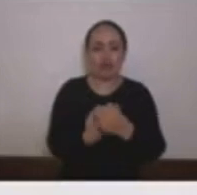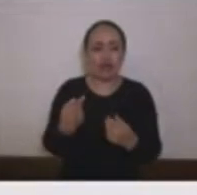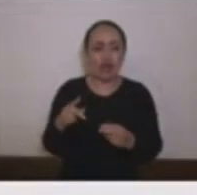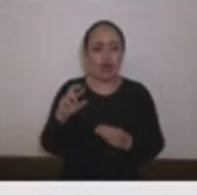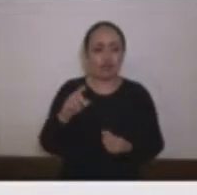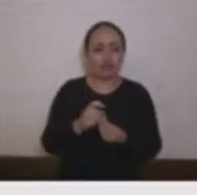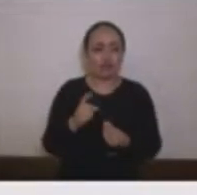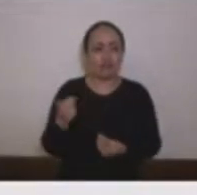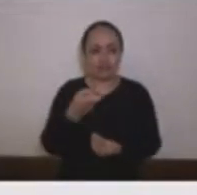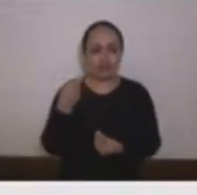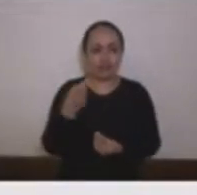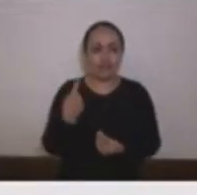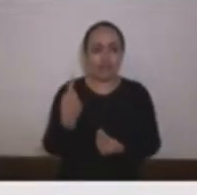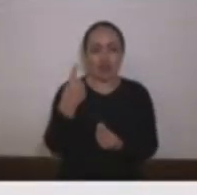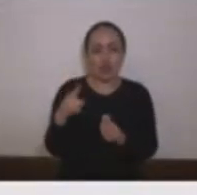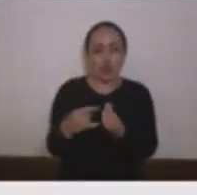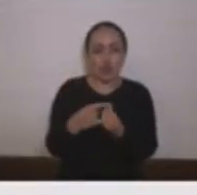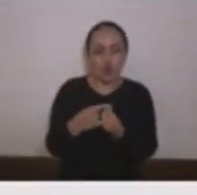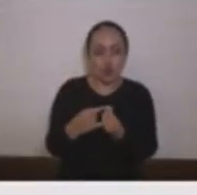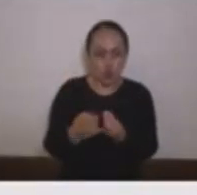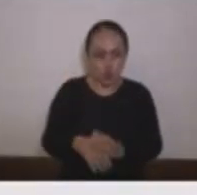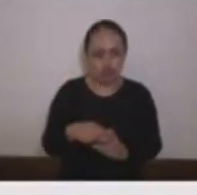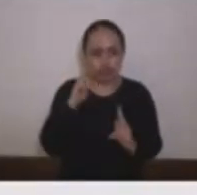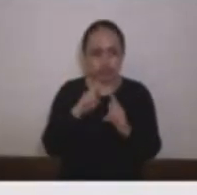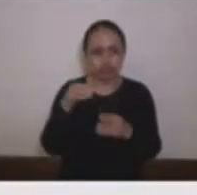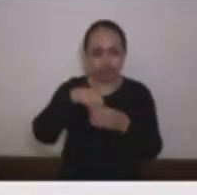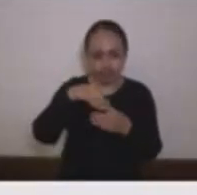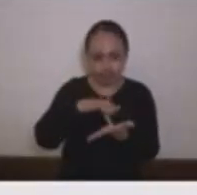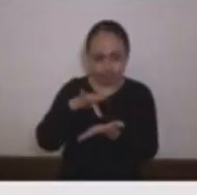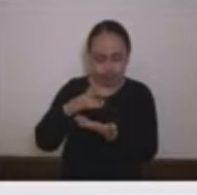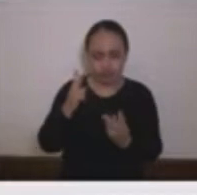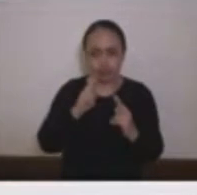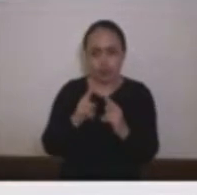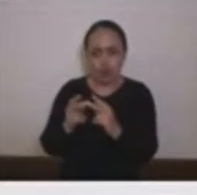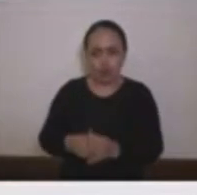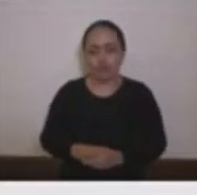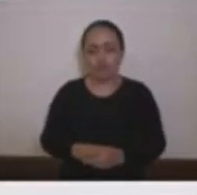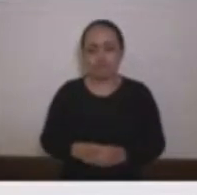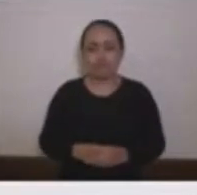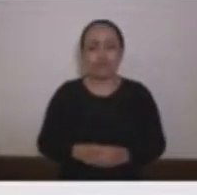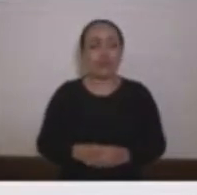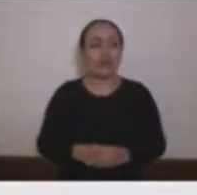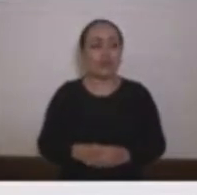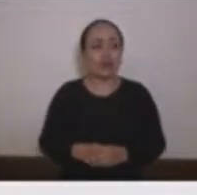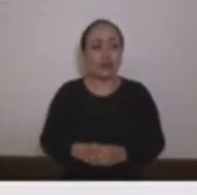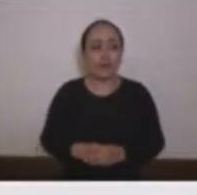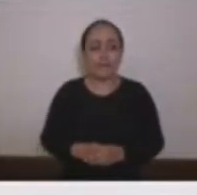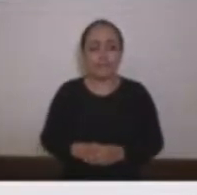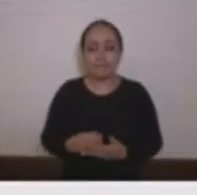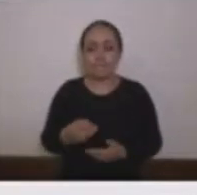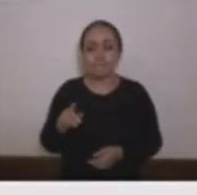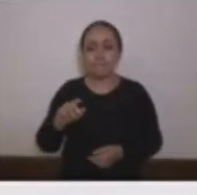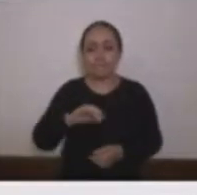preguntarle también cuál fue la puntuación de su concurso para la Contraloría General realizado por la Universidad Nacional y finalmente para el doctor